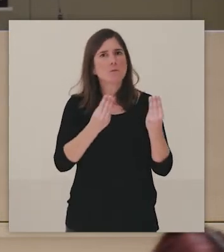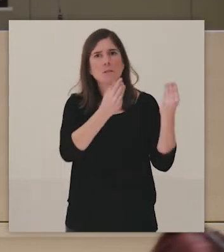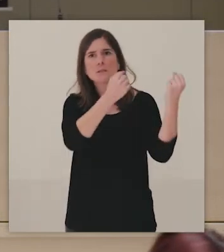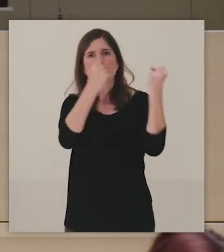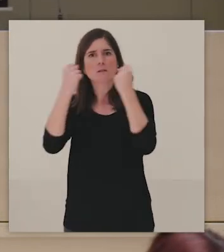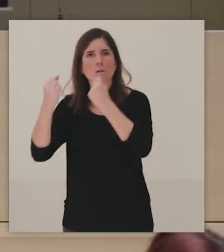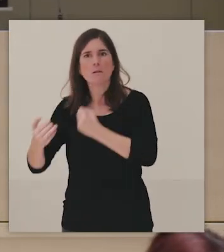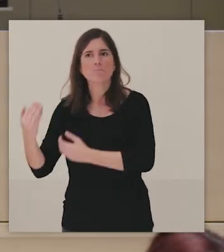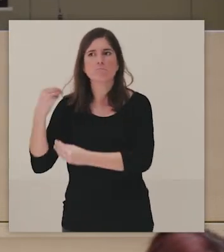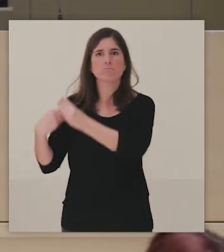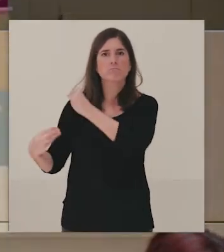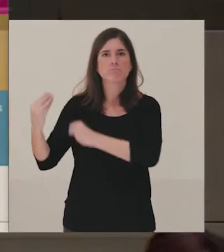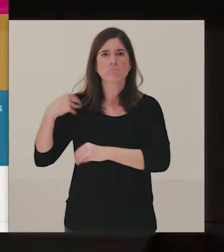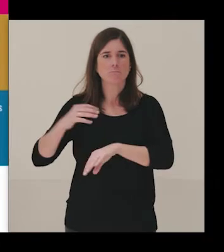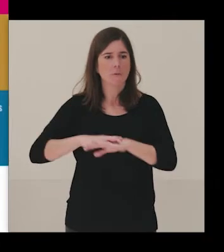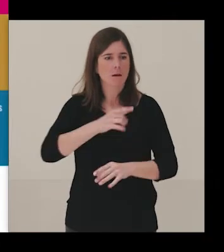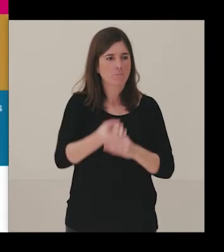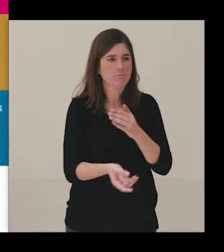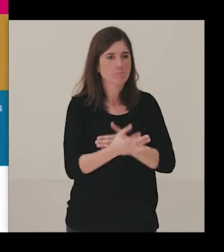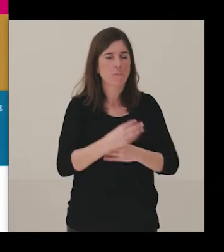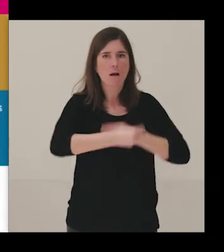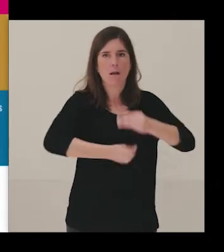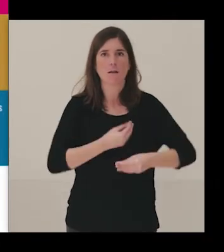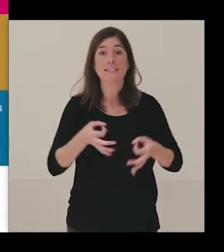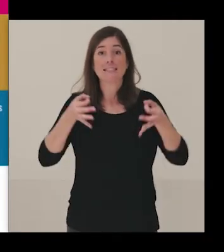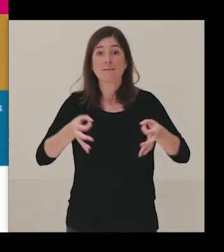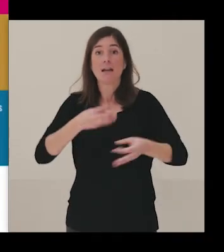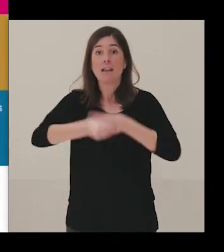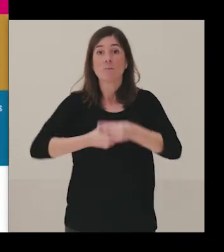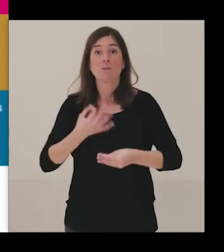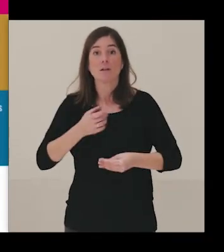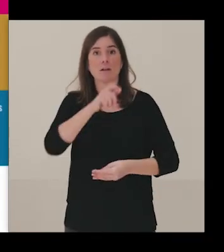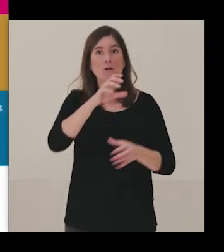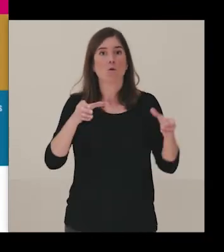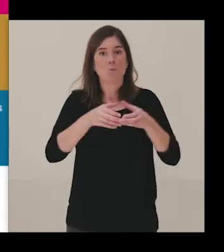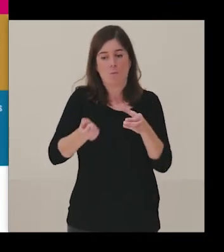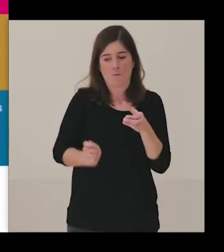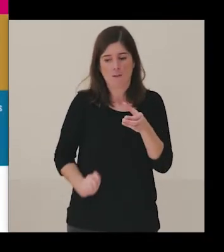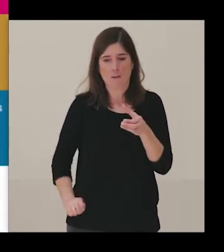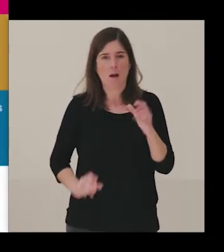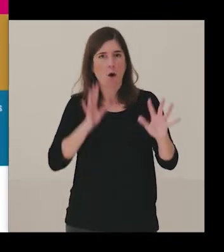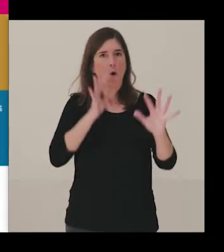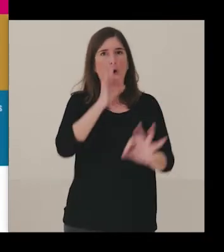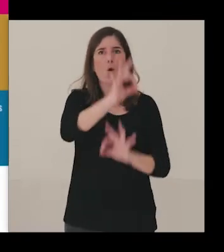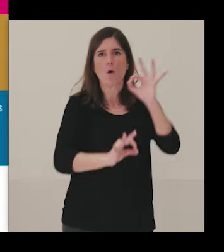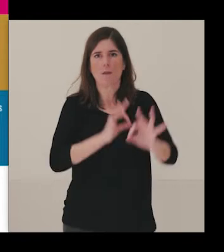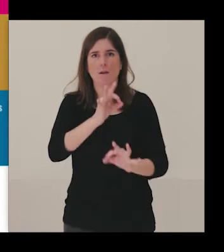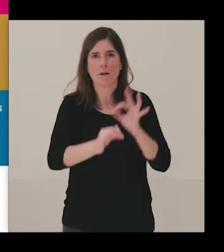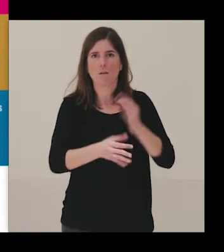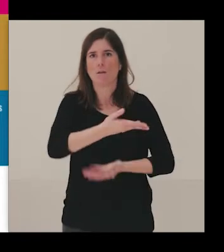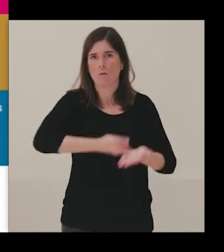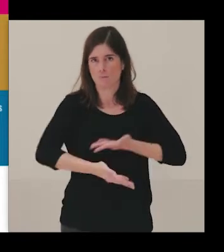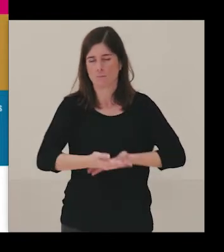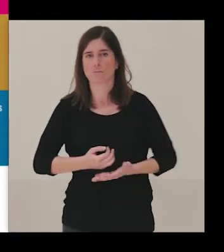instituciones y lo que tenemos es una coordinación previa siempre con los y las profesionales. Es fundamental. O sea, para